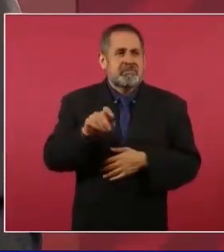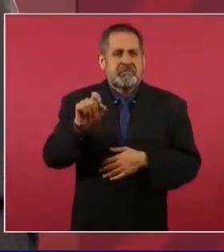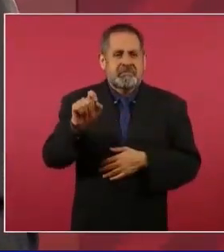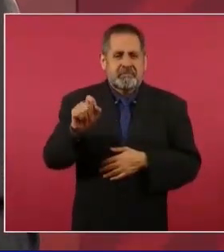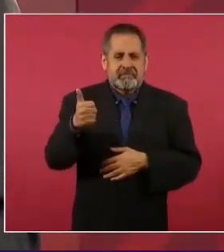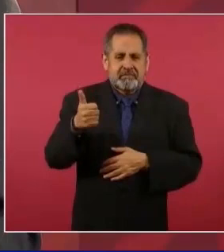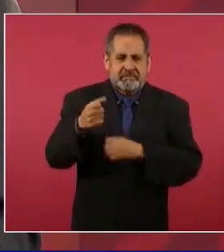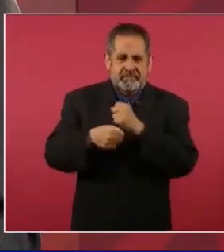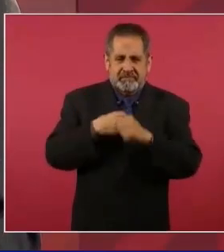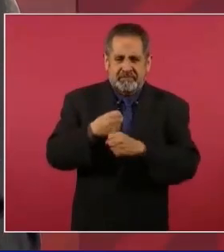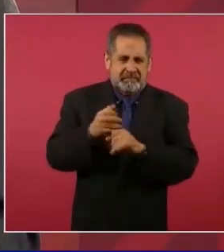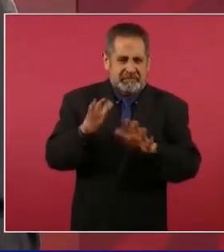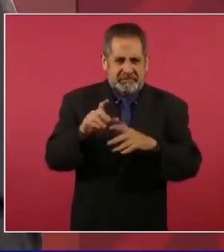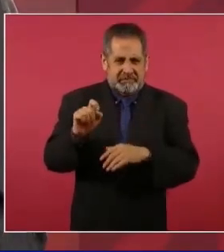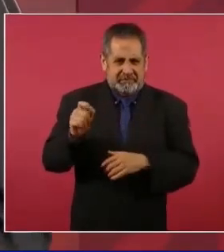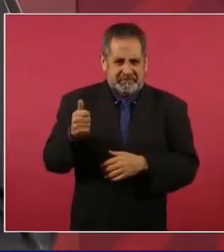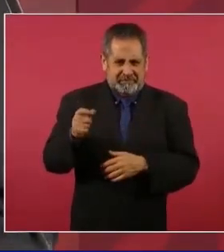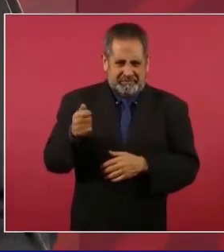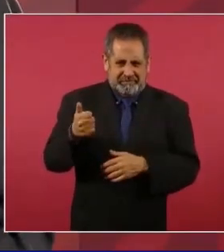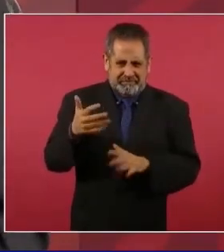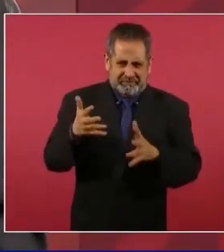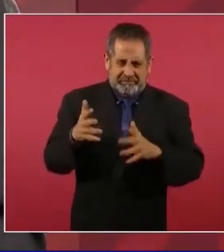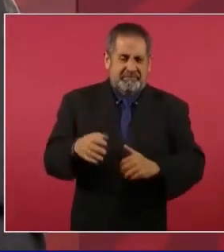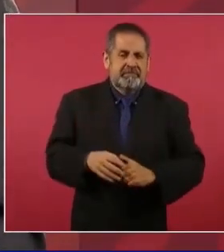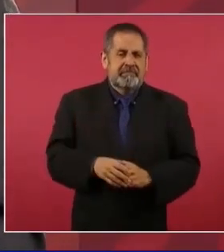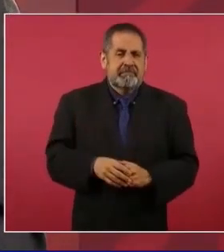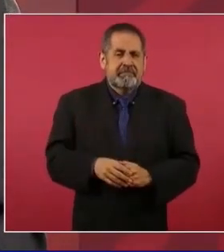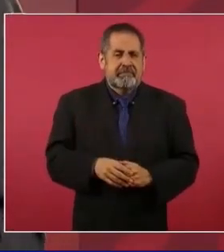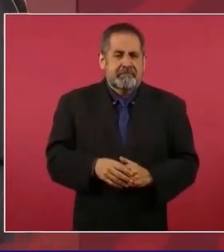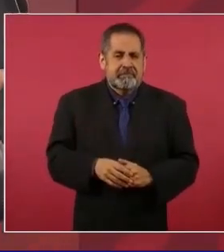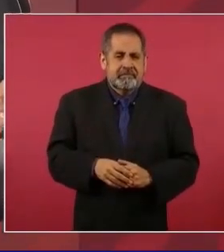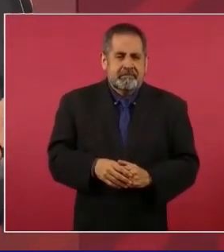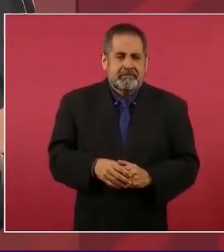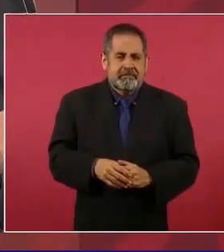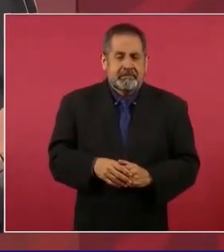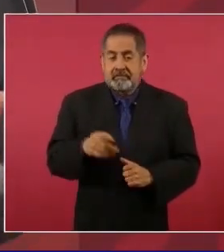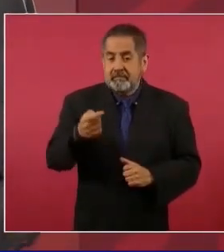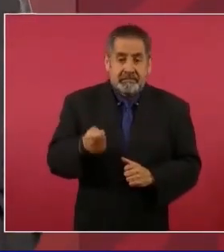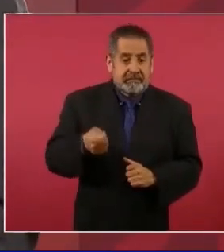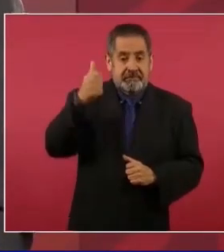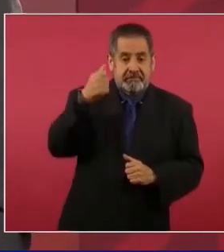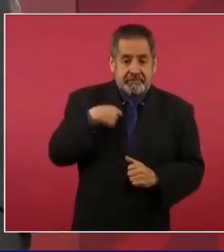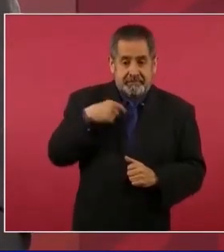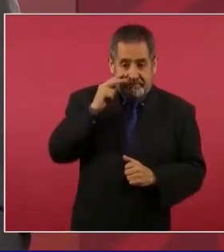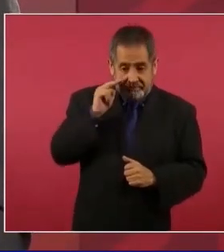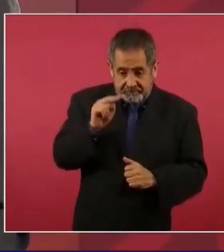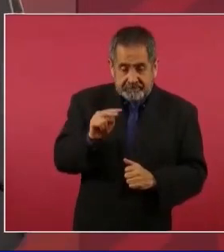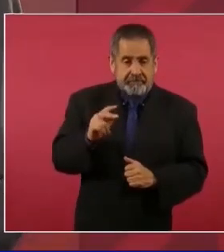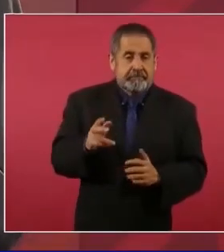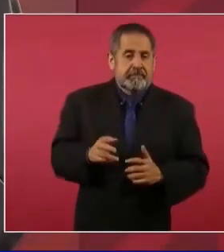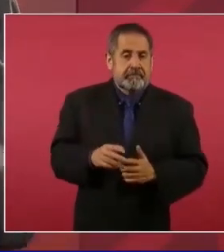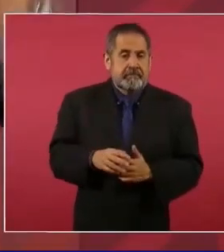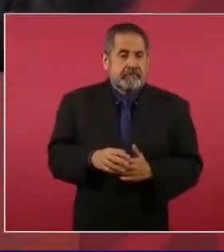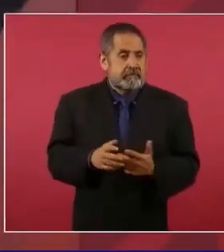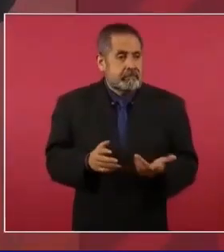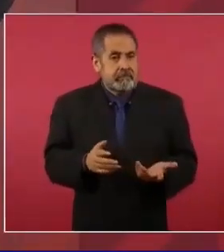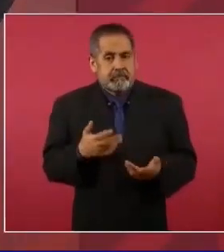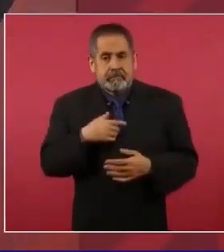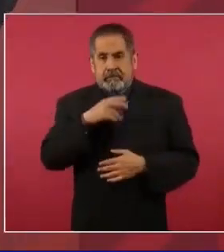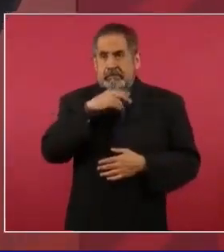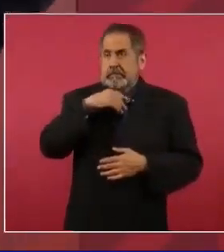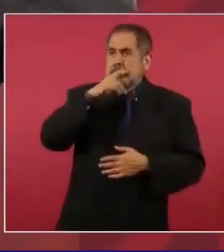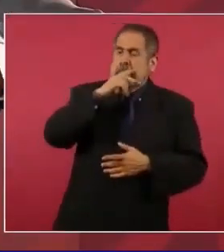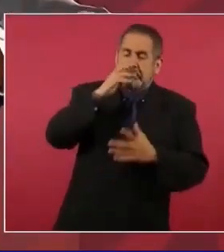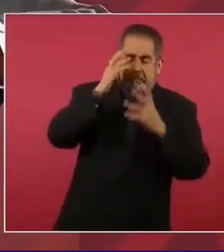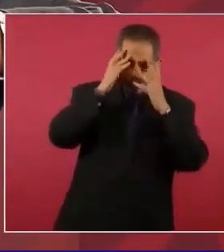y era la primera vez, no, pues quería que se